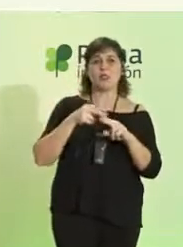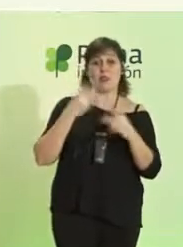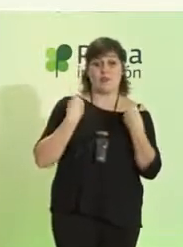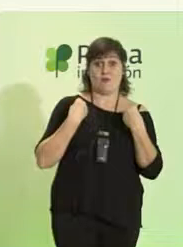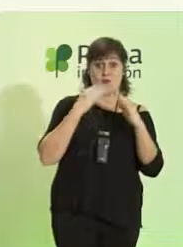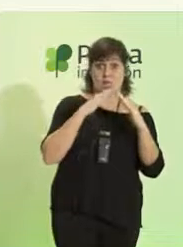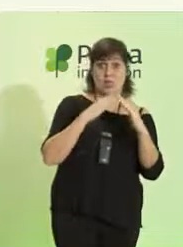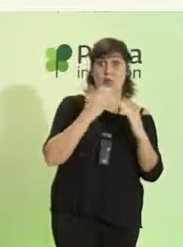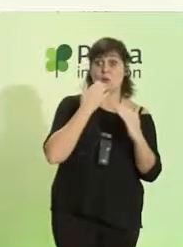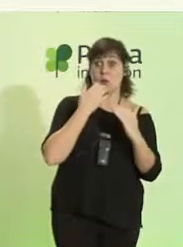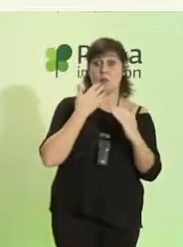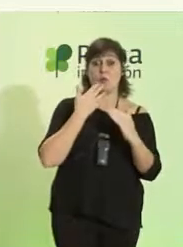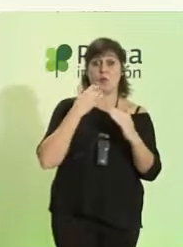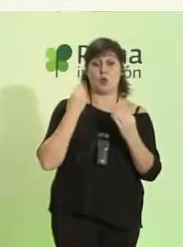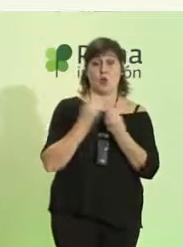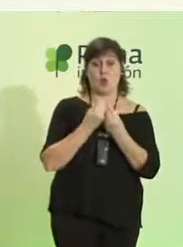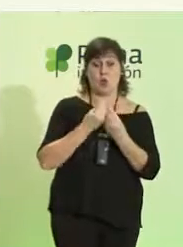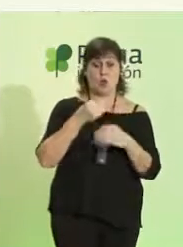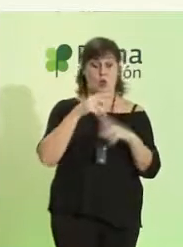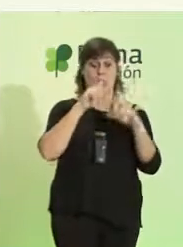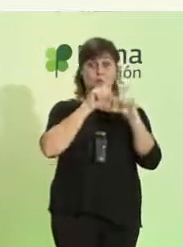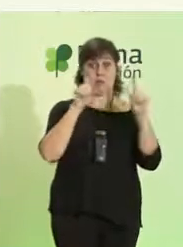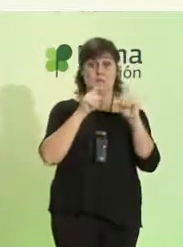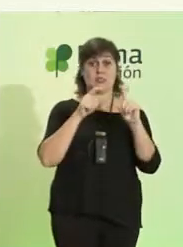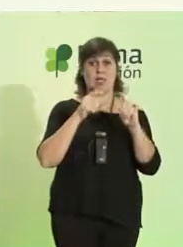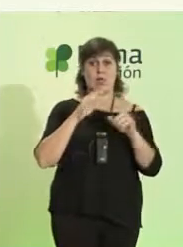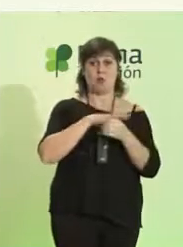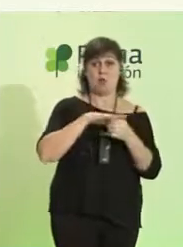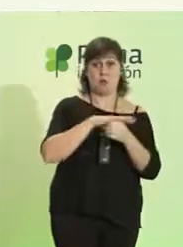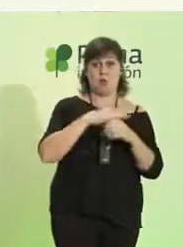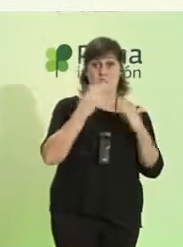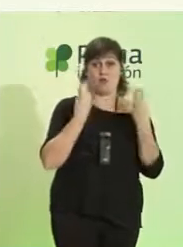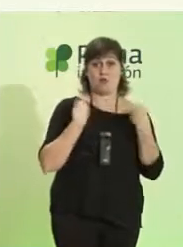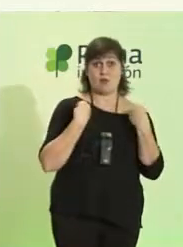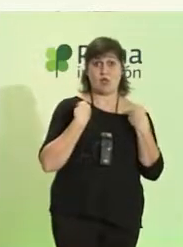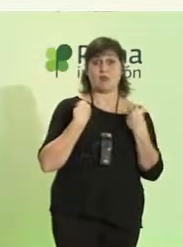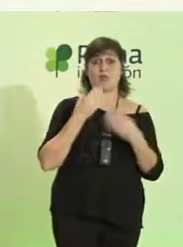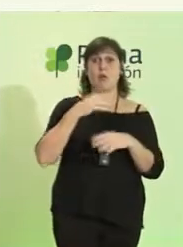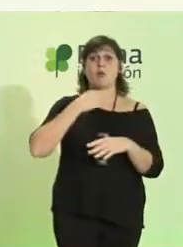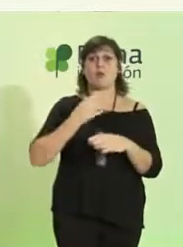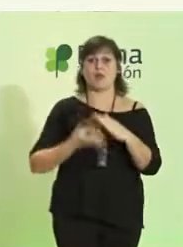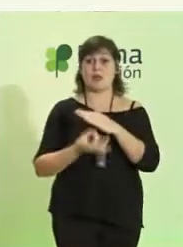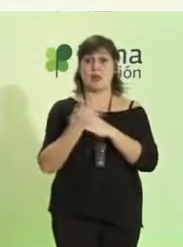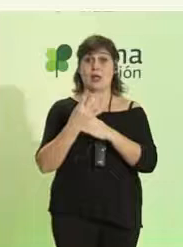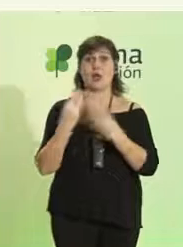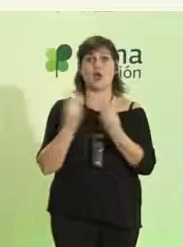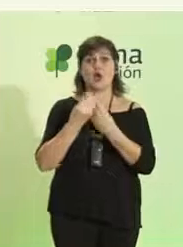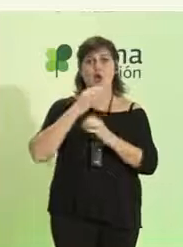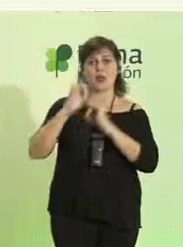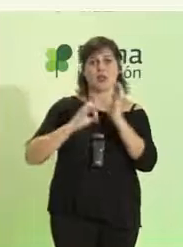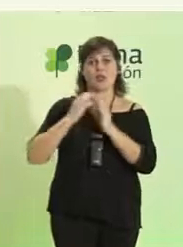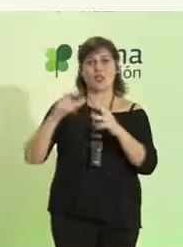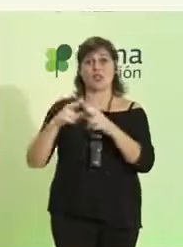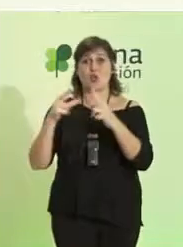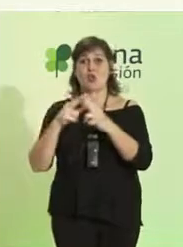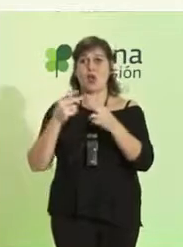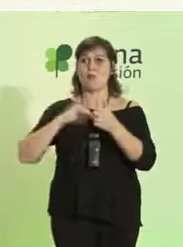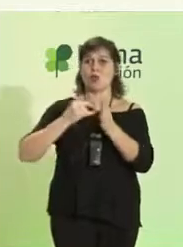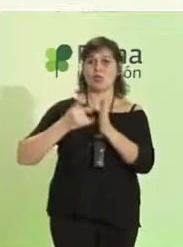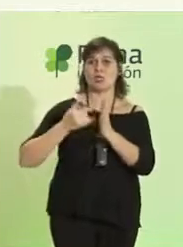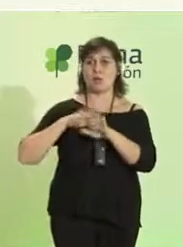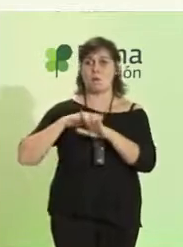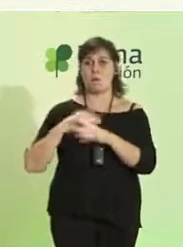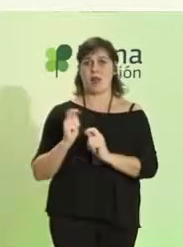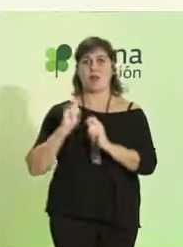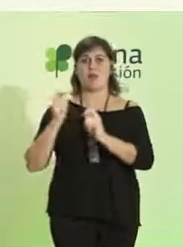vivienda a través de nuestra empresa municipal de vivienda en poder generar con muchas entidades sociales proyectos que van fundamentalmente